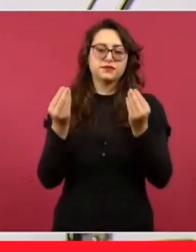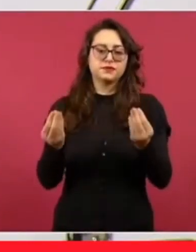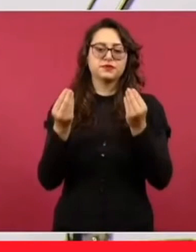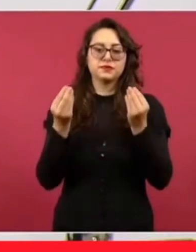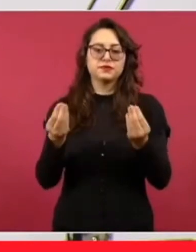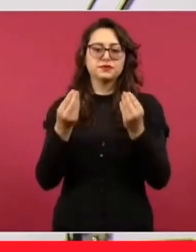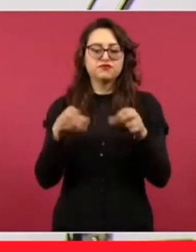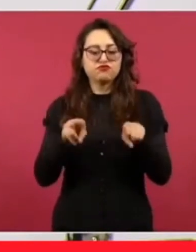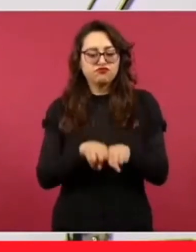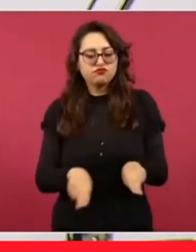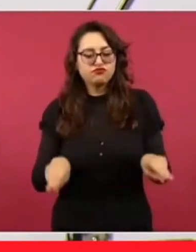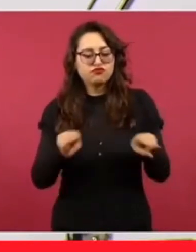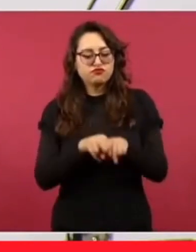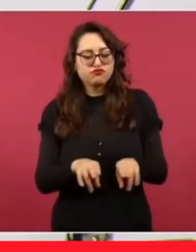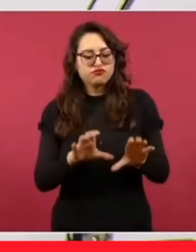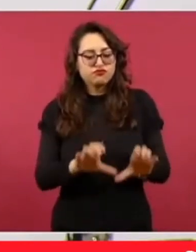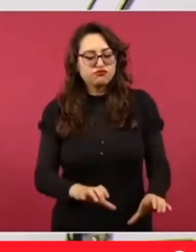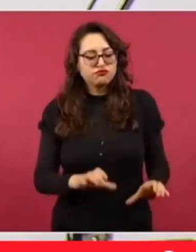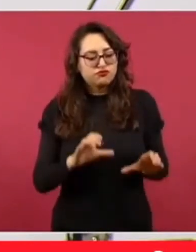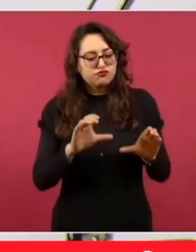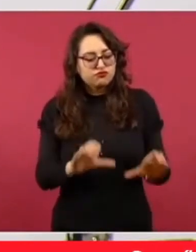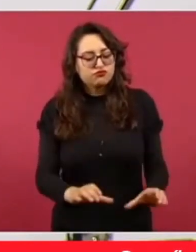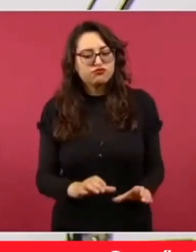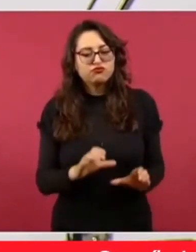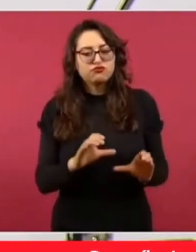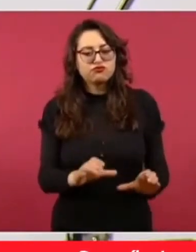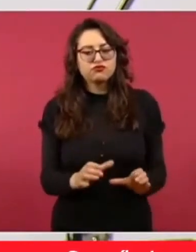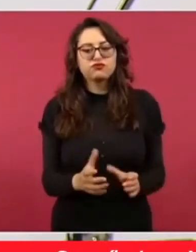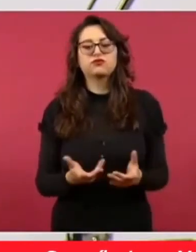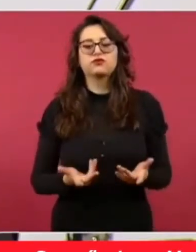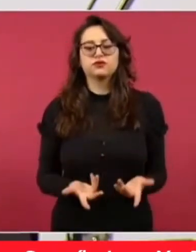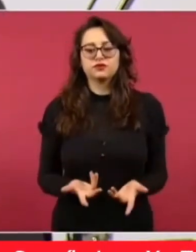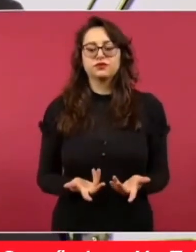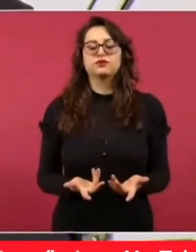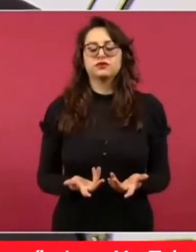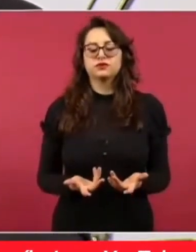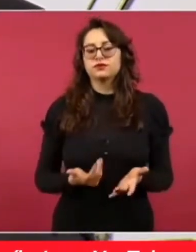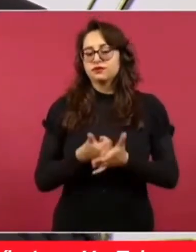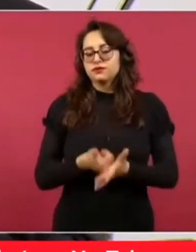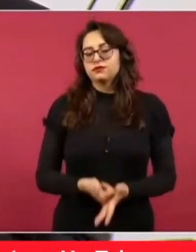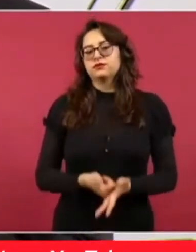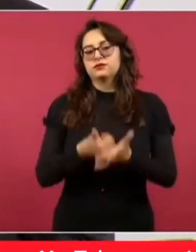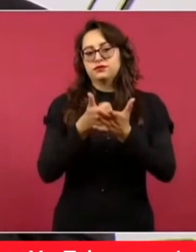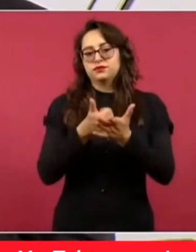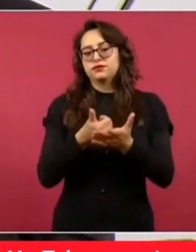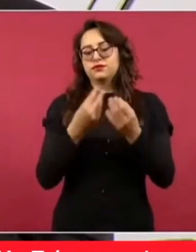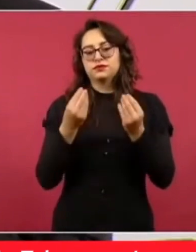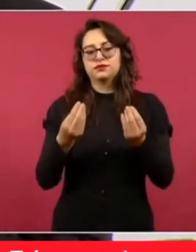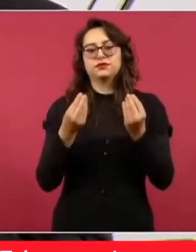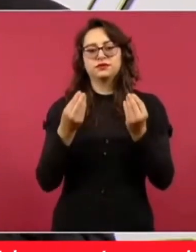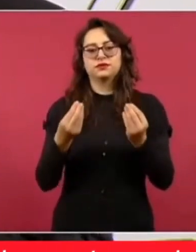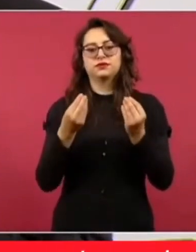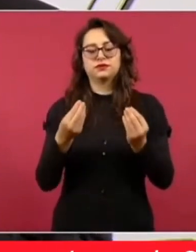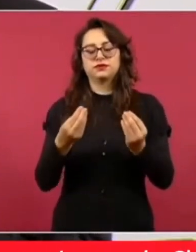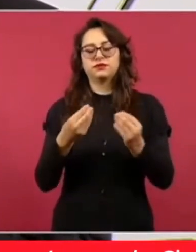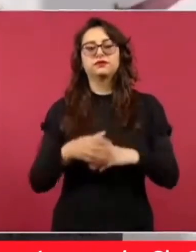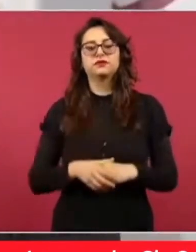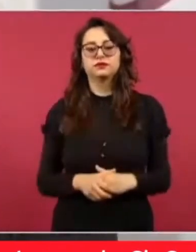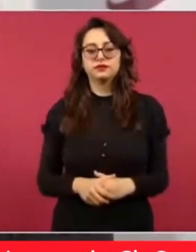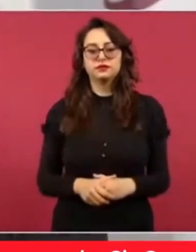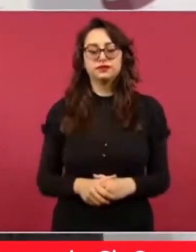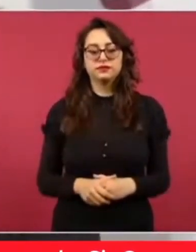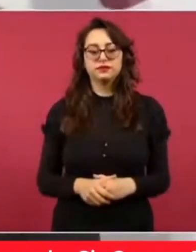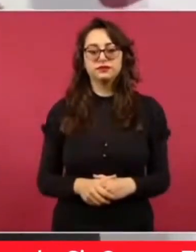hijas, a sus hijos, felicidades a